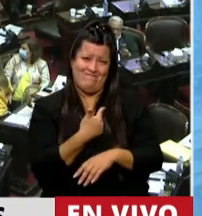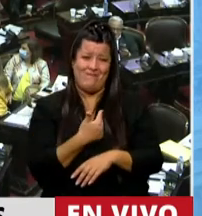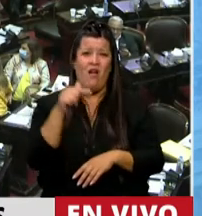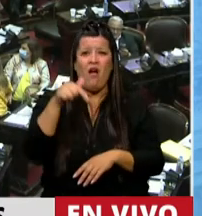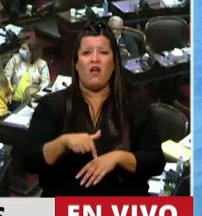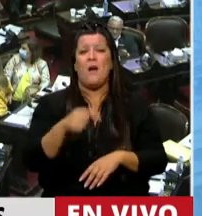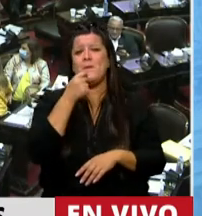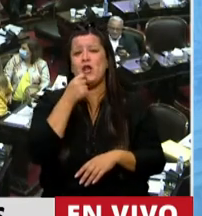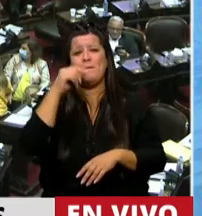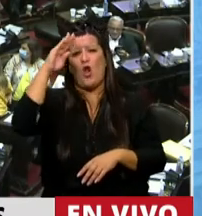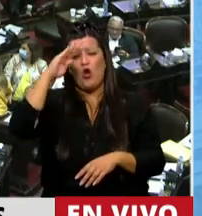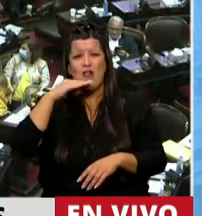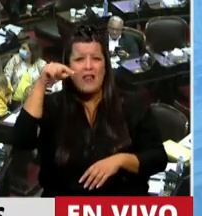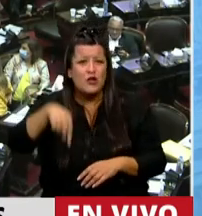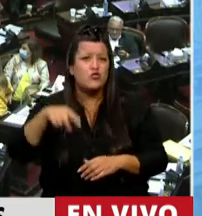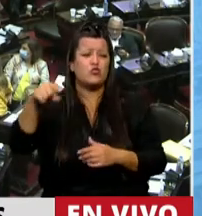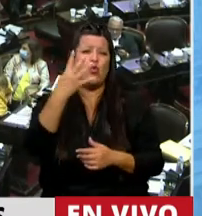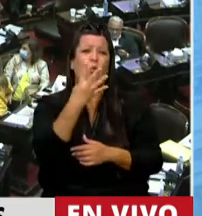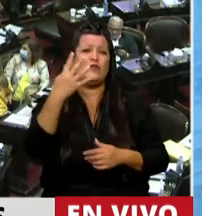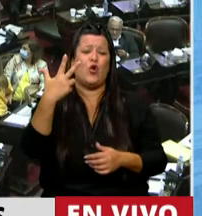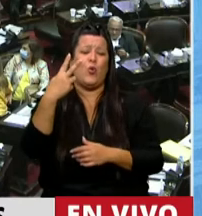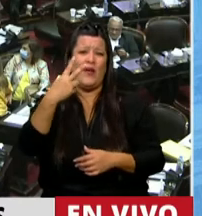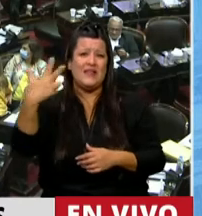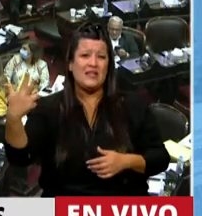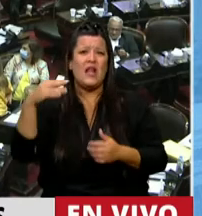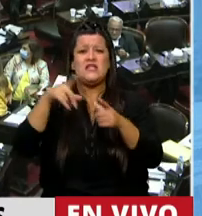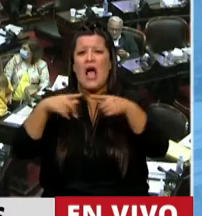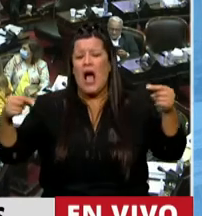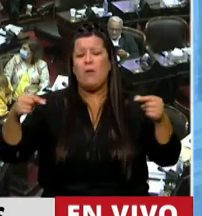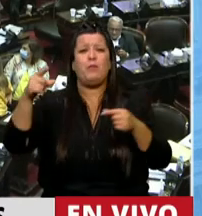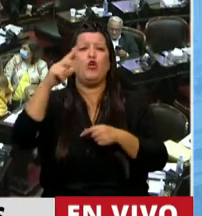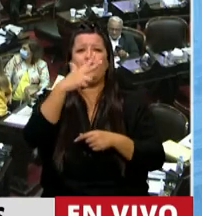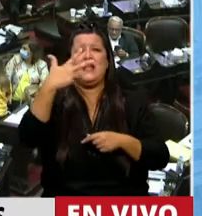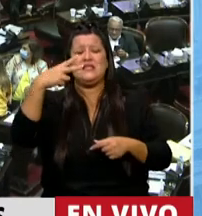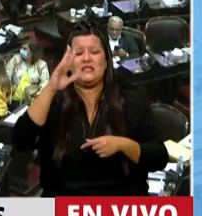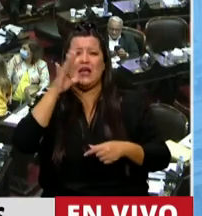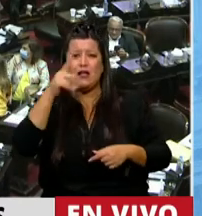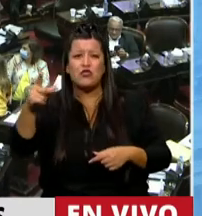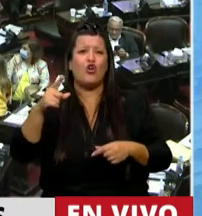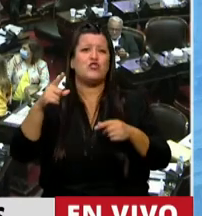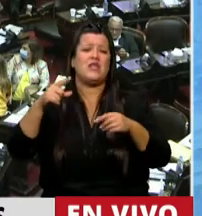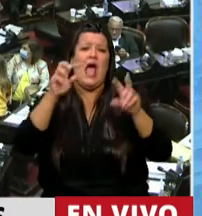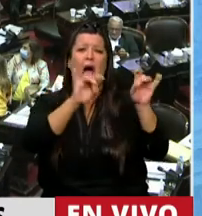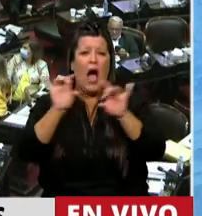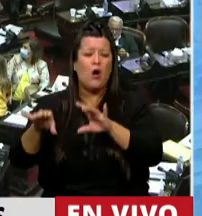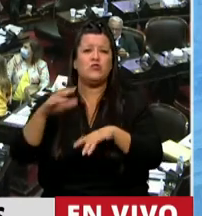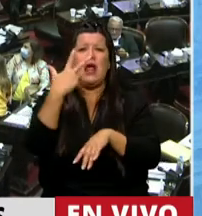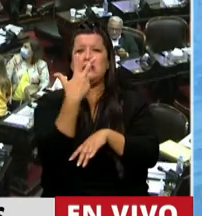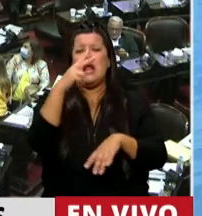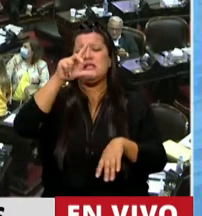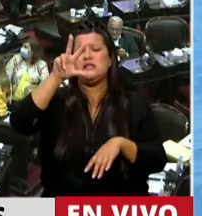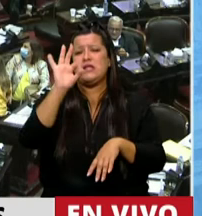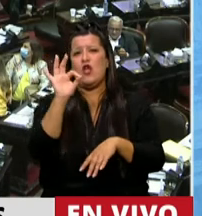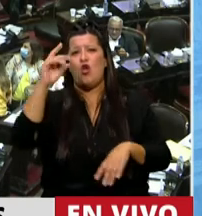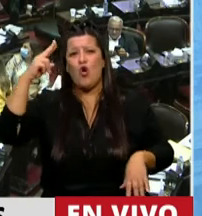son Corea del Sur 4.23, Suecia 3.25, Japón 3.14, Austria 3.09, señalo